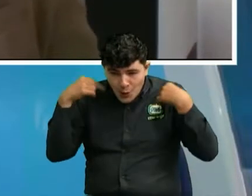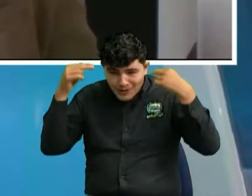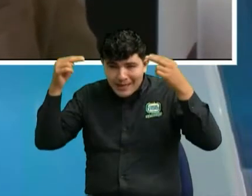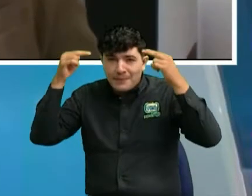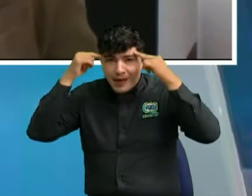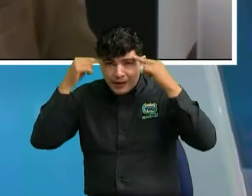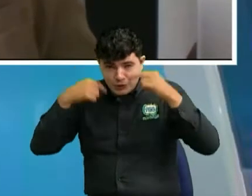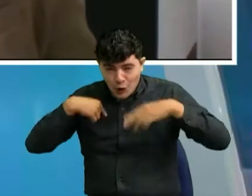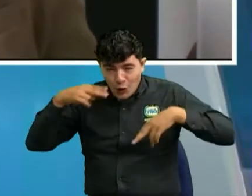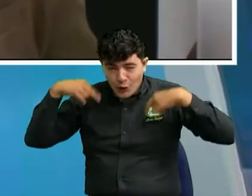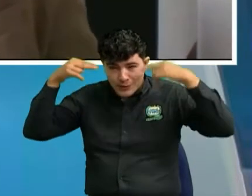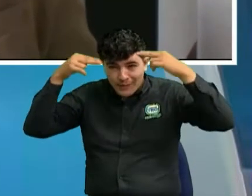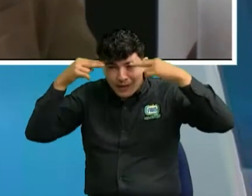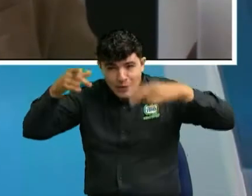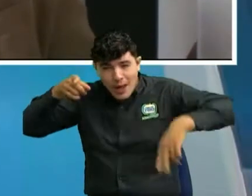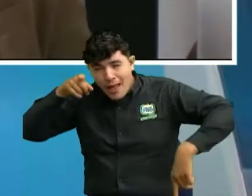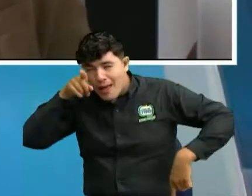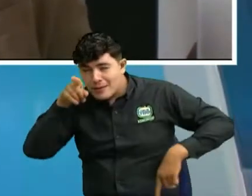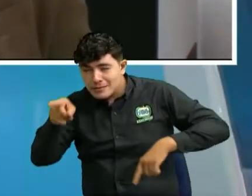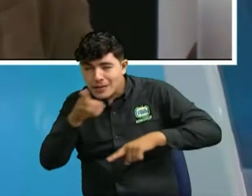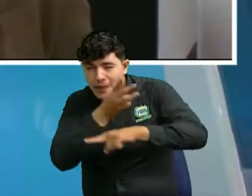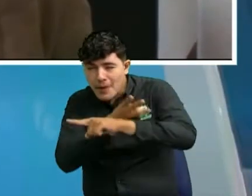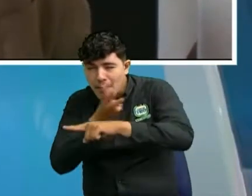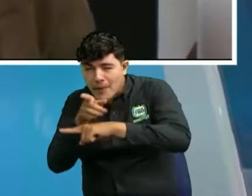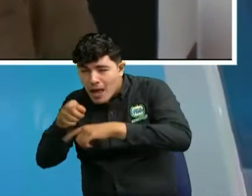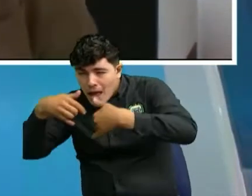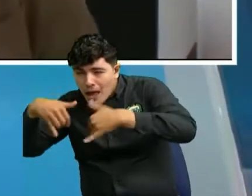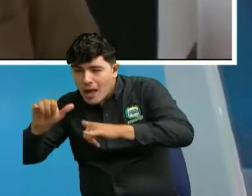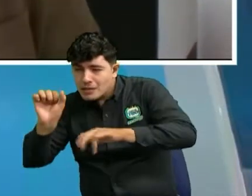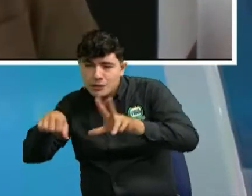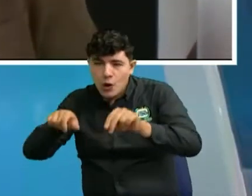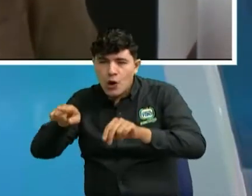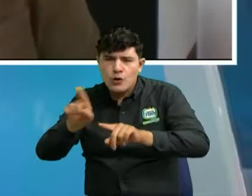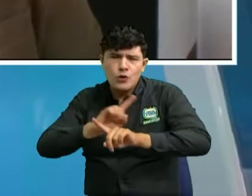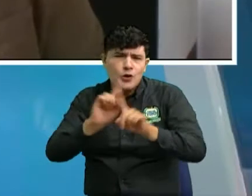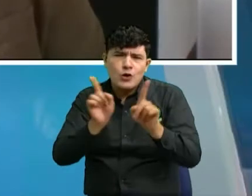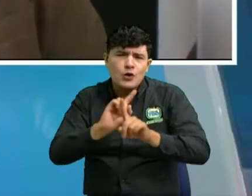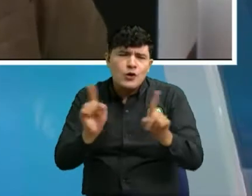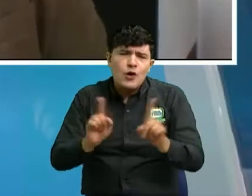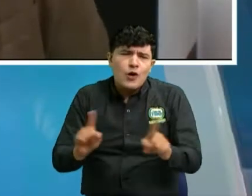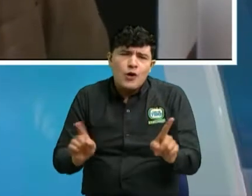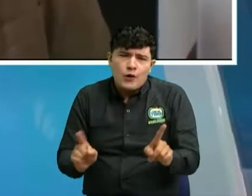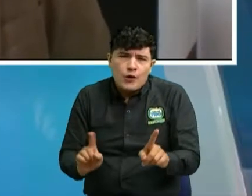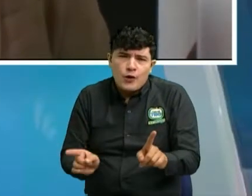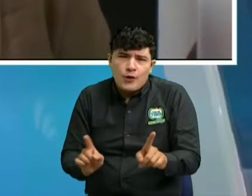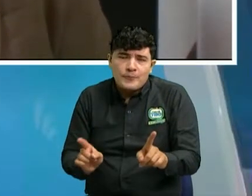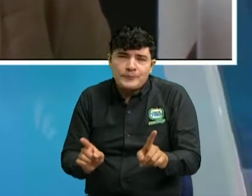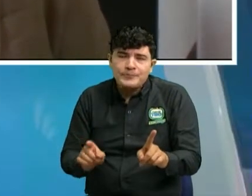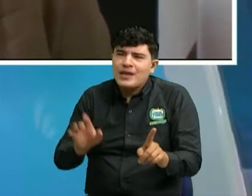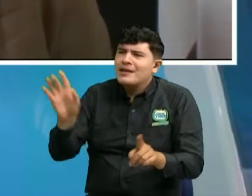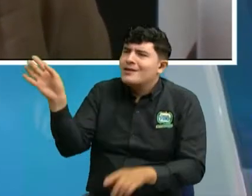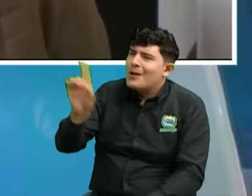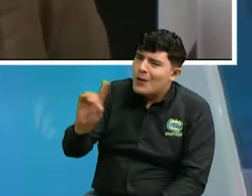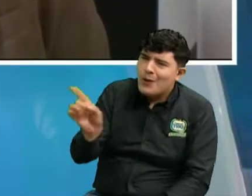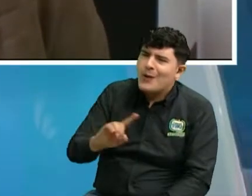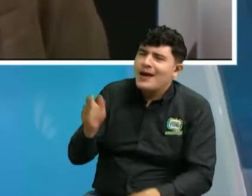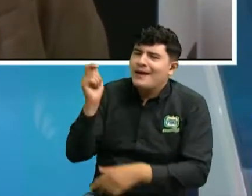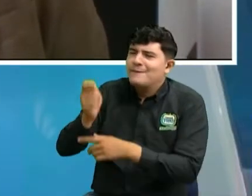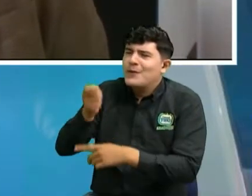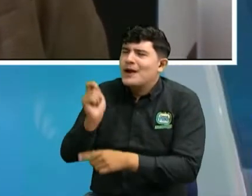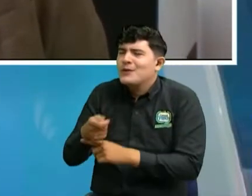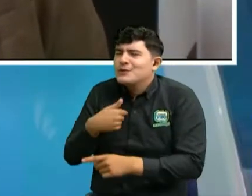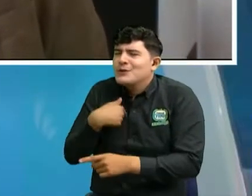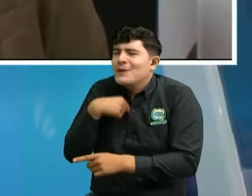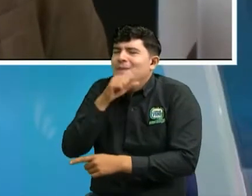página es una suplantación para eso existe me refiero me refiero me abogado a digamos yo